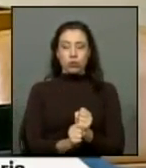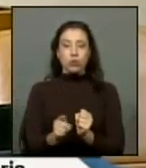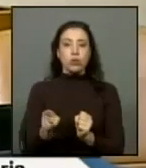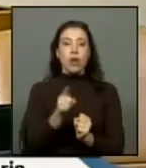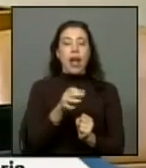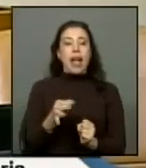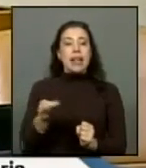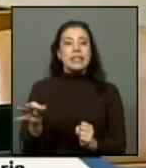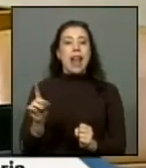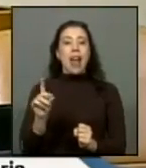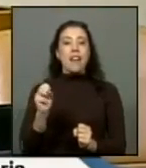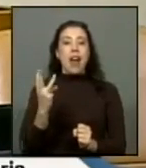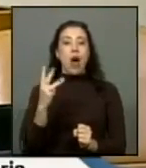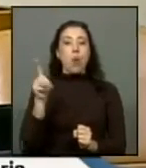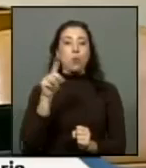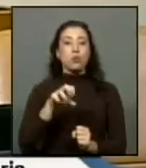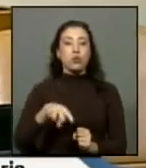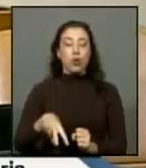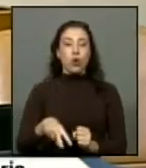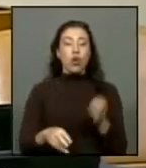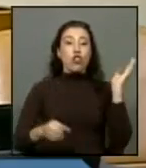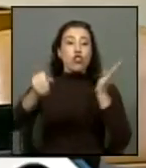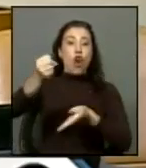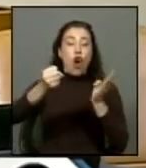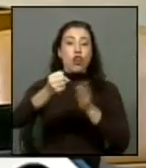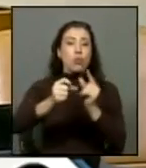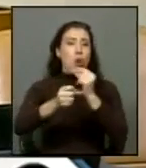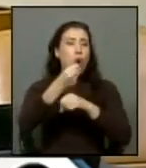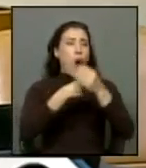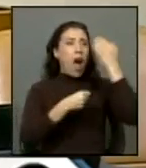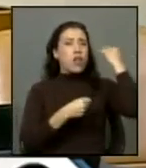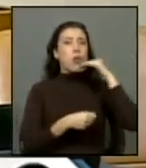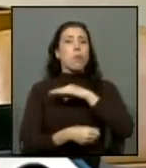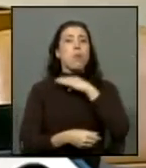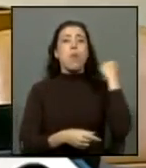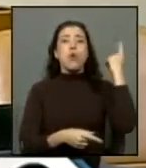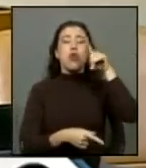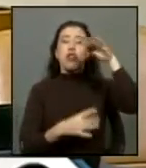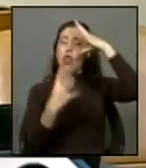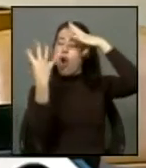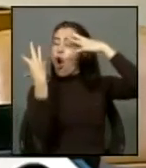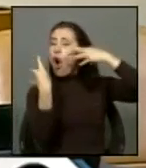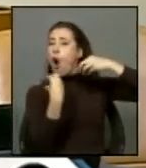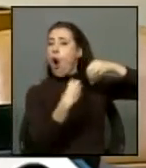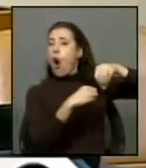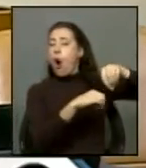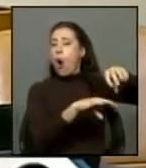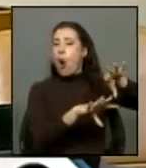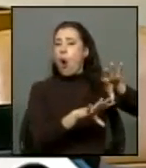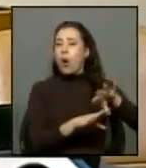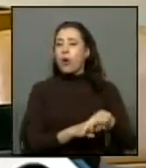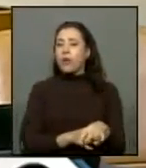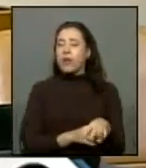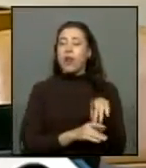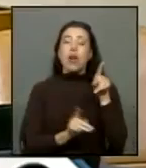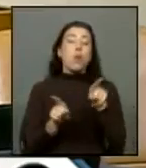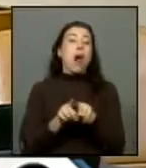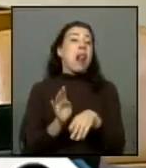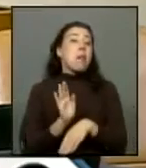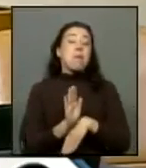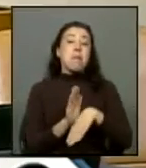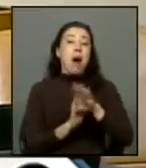Isla Dawson torturado y hace un par de años murió en el olvido como la mayoría